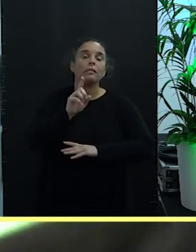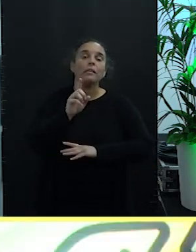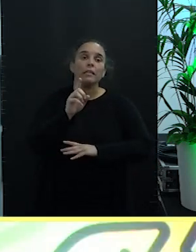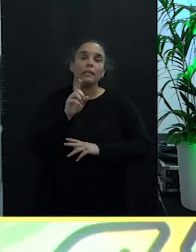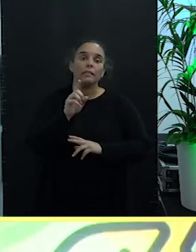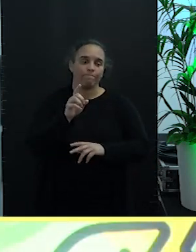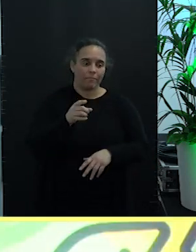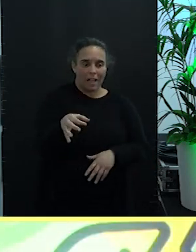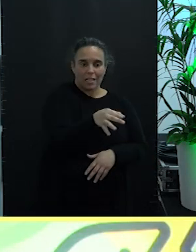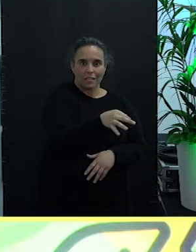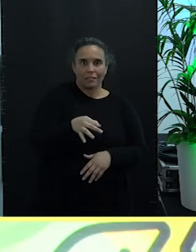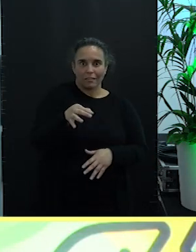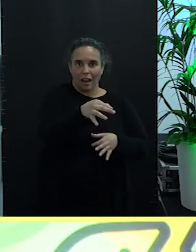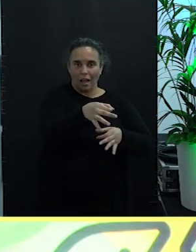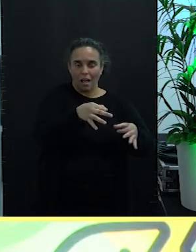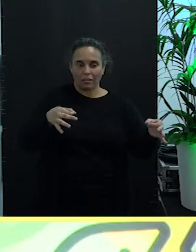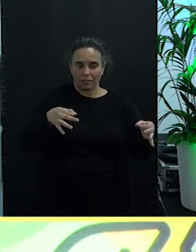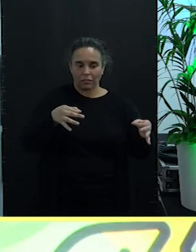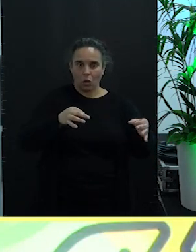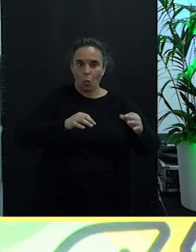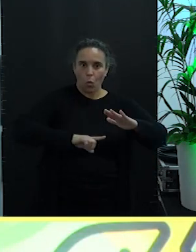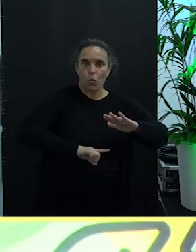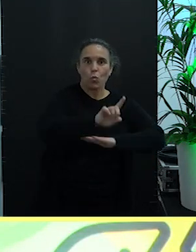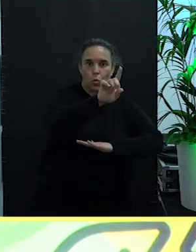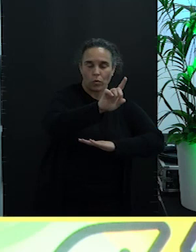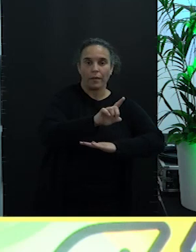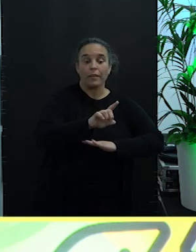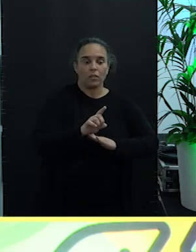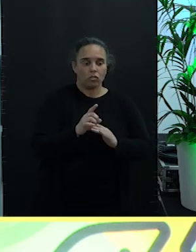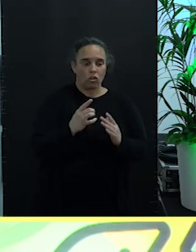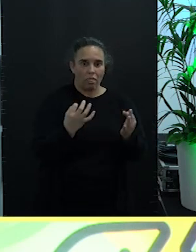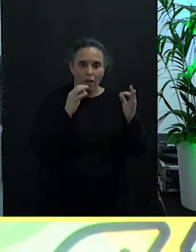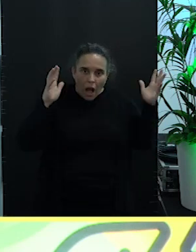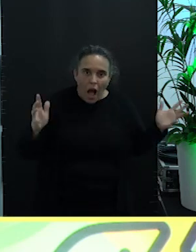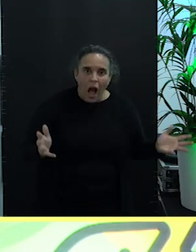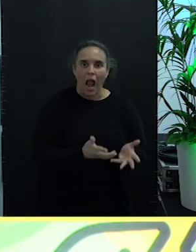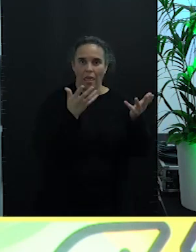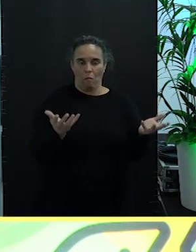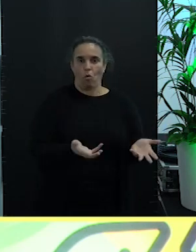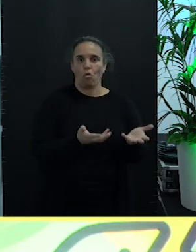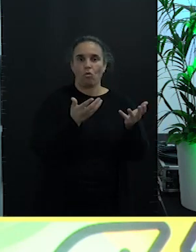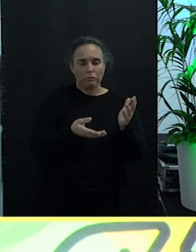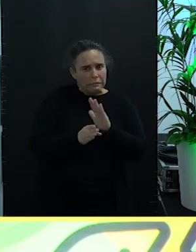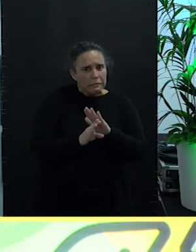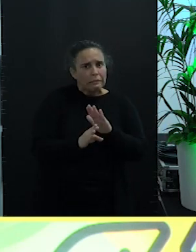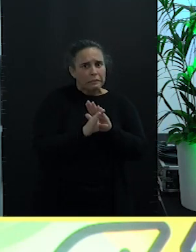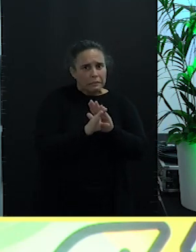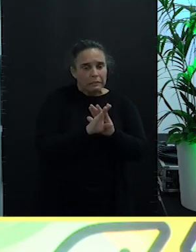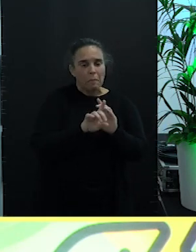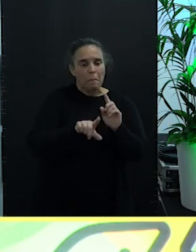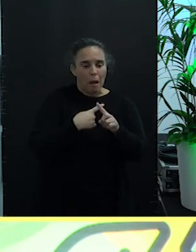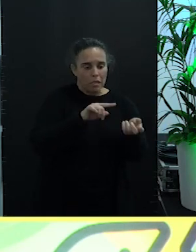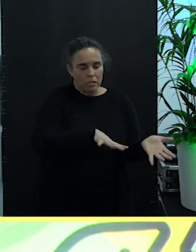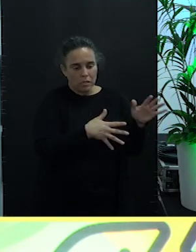estas regiones ultraperiféricas animándolas a seguir y, sobre todo, a desarrollar